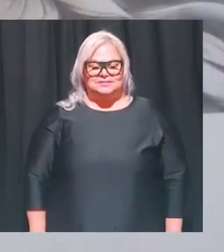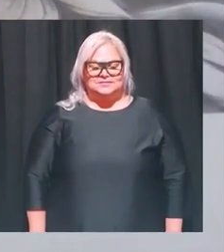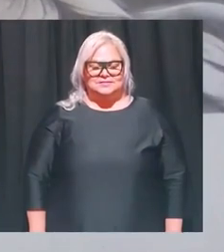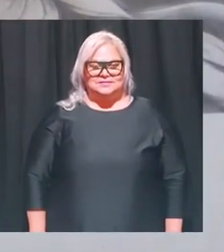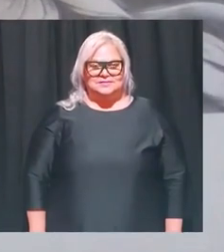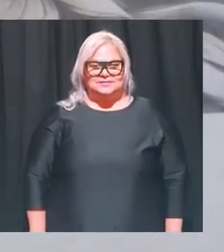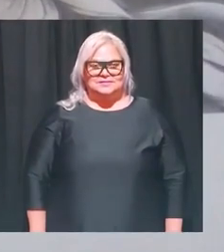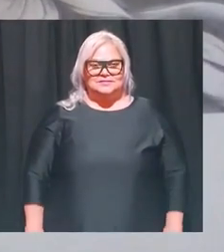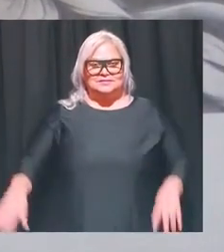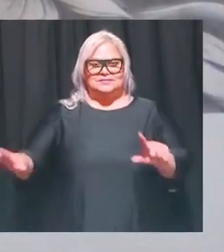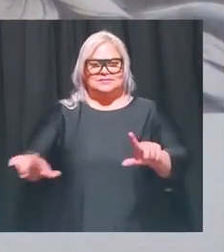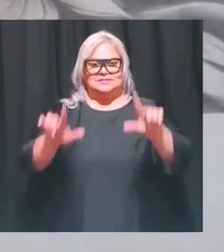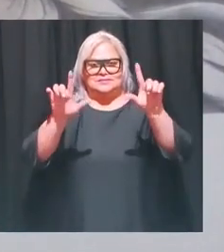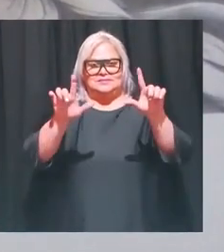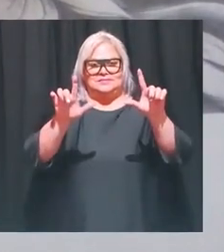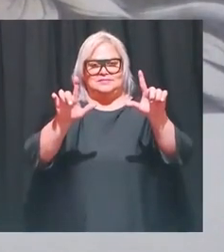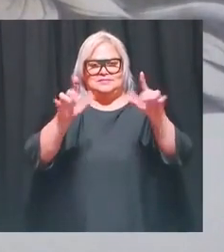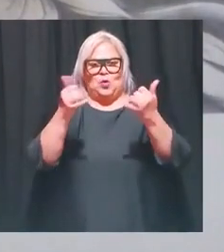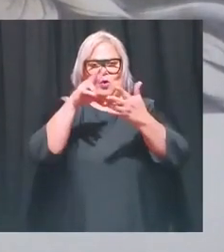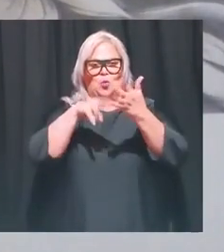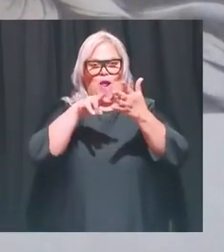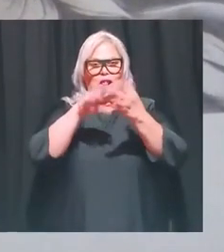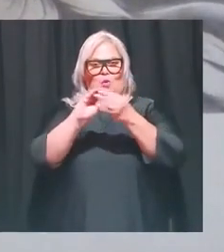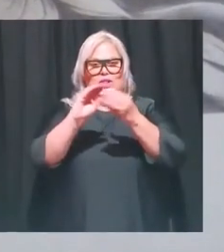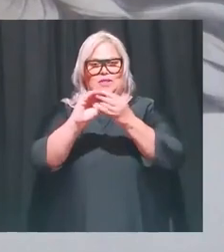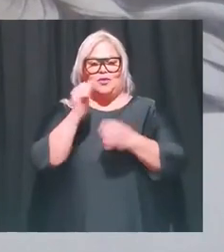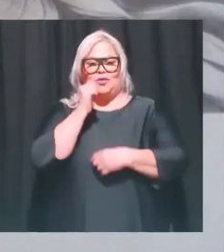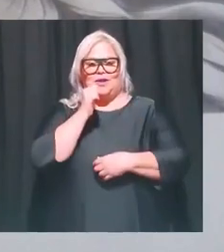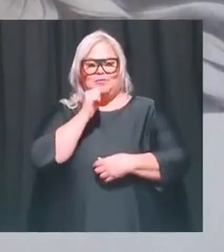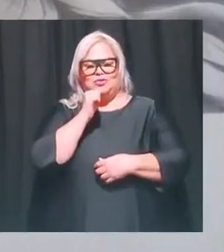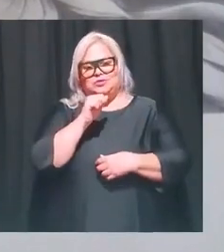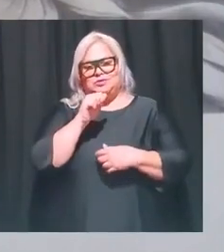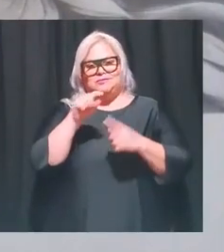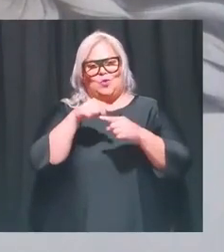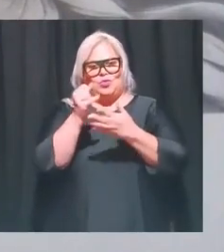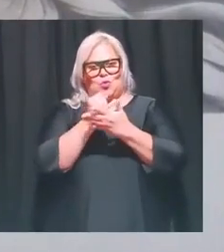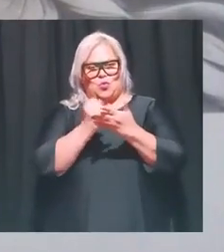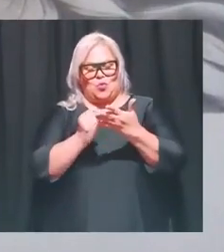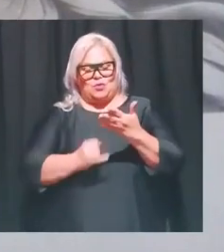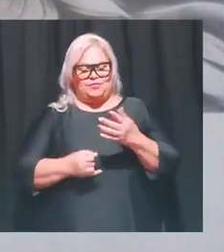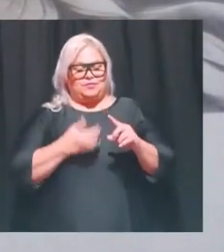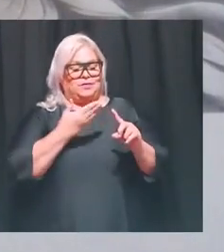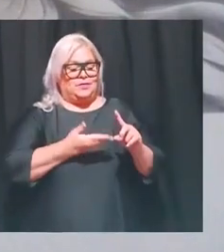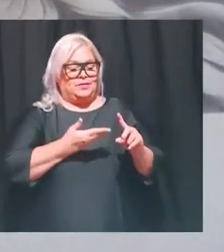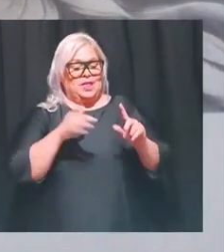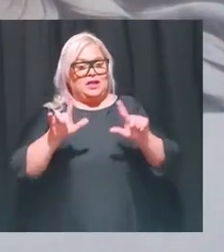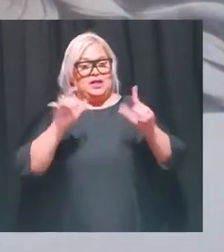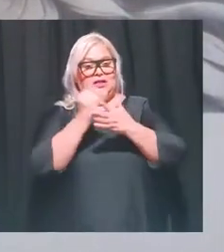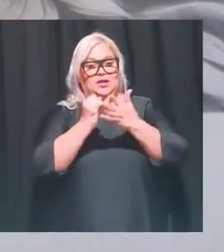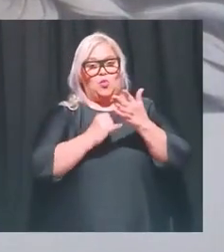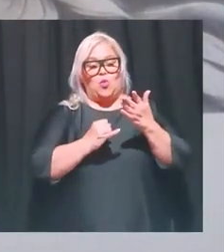aquí hay otro este les voy a leer lo que dijo la chica sobre esto lo hizo una muchacha